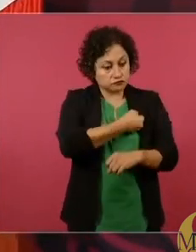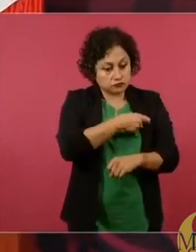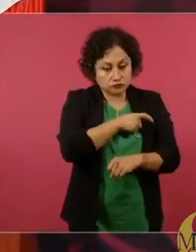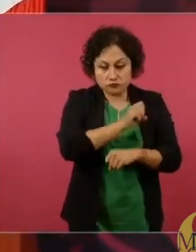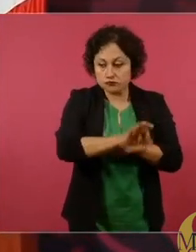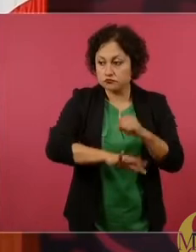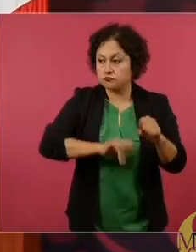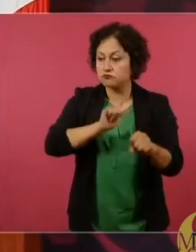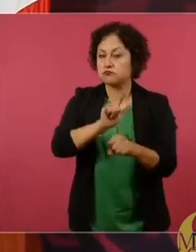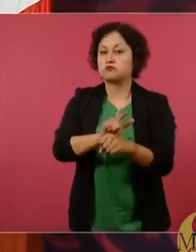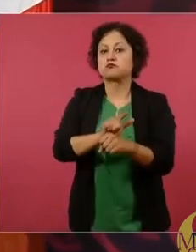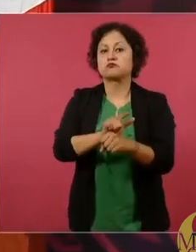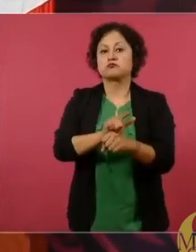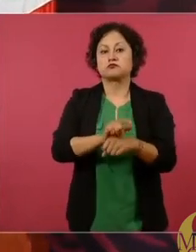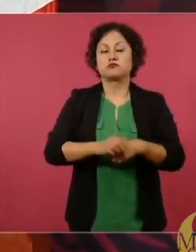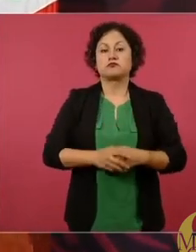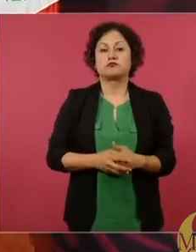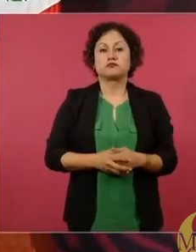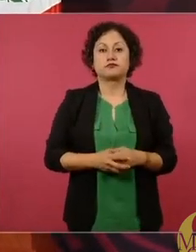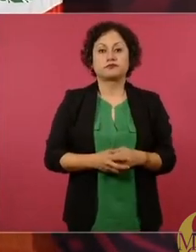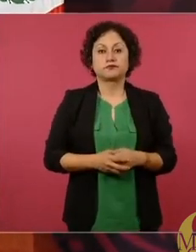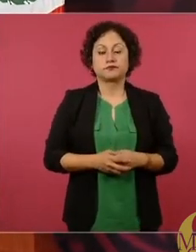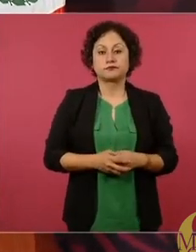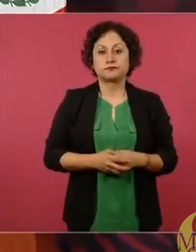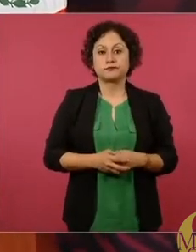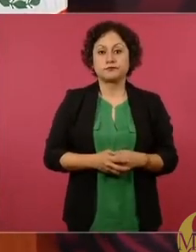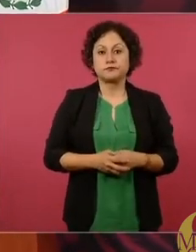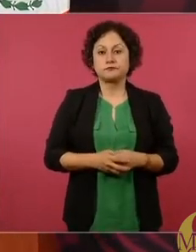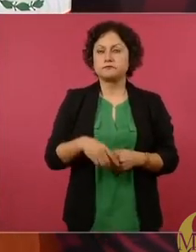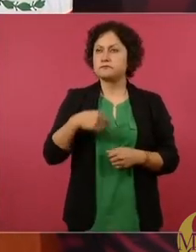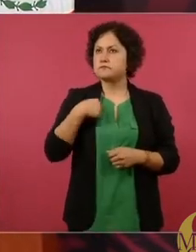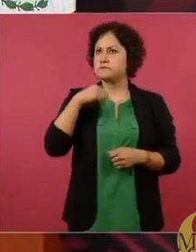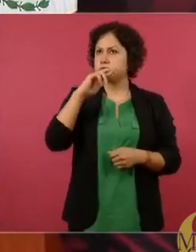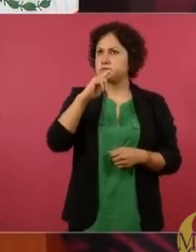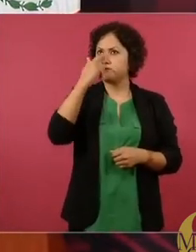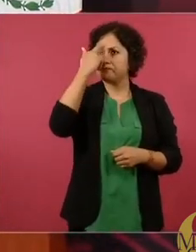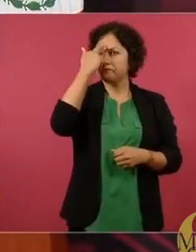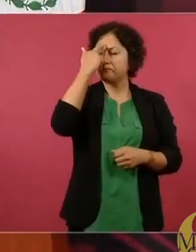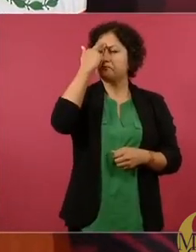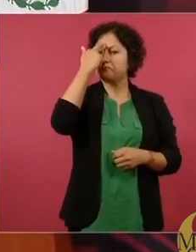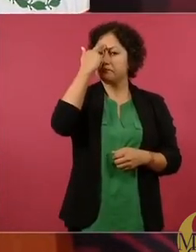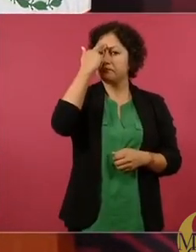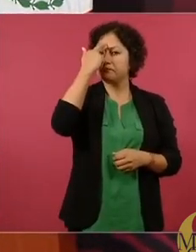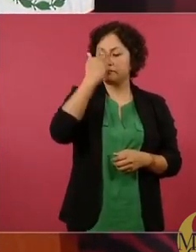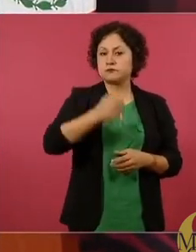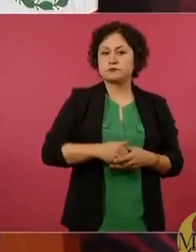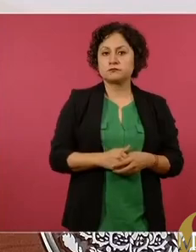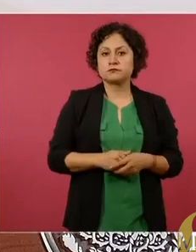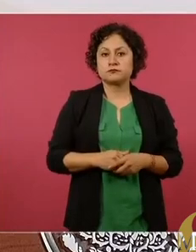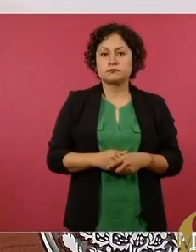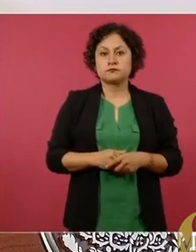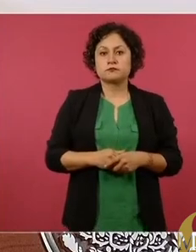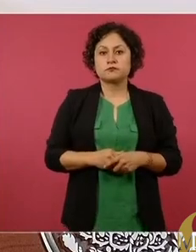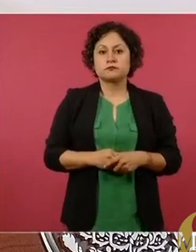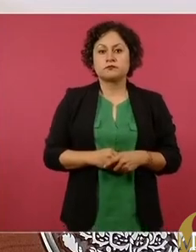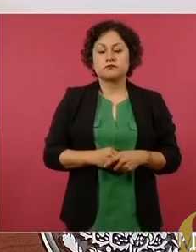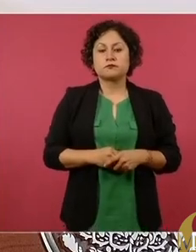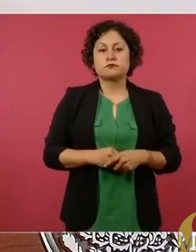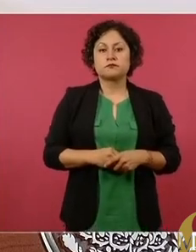recuerdo bien lo del